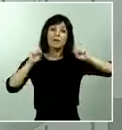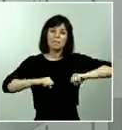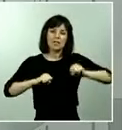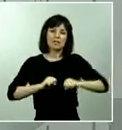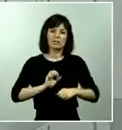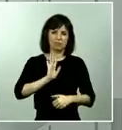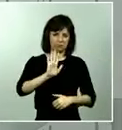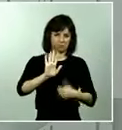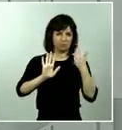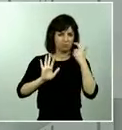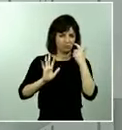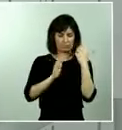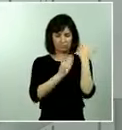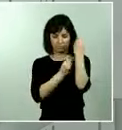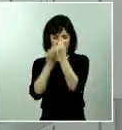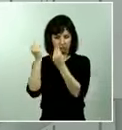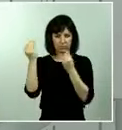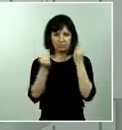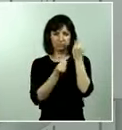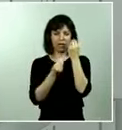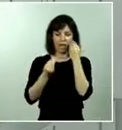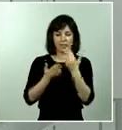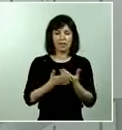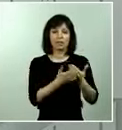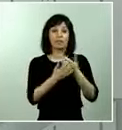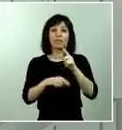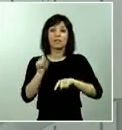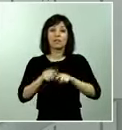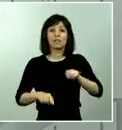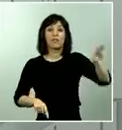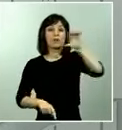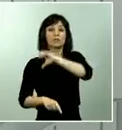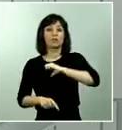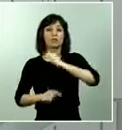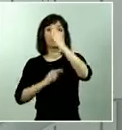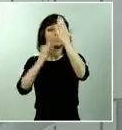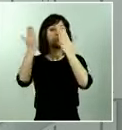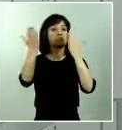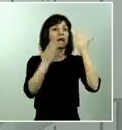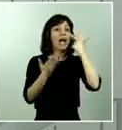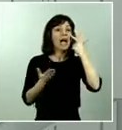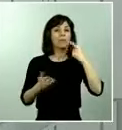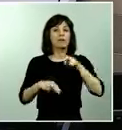escuchar lo que nos proponen las distintas comunidades autónomas y vamos a actuar en base a la evidencia científica